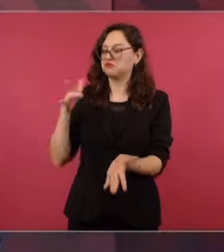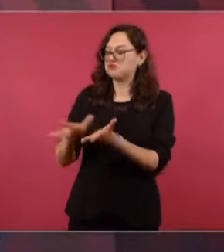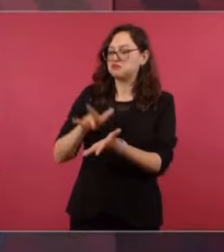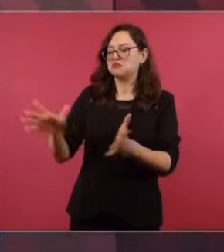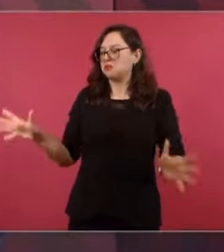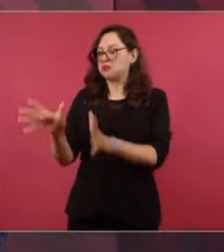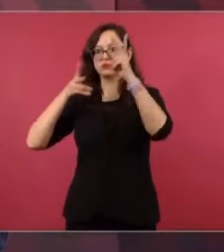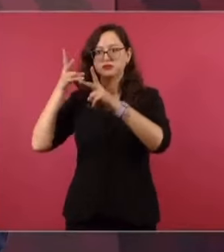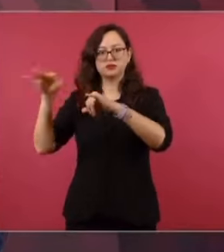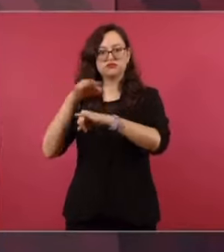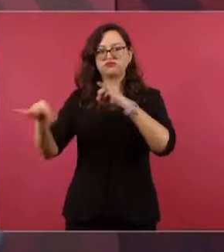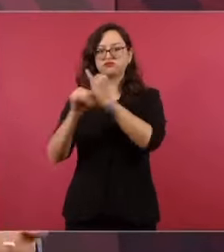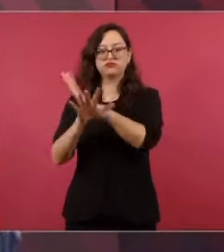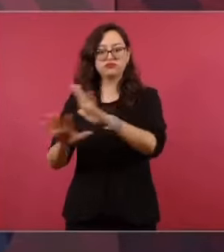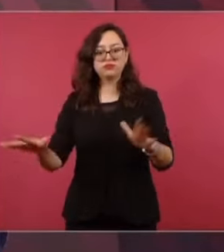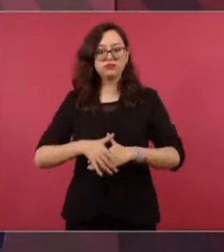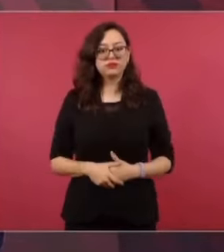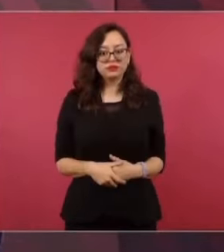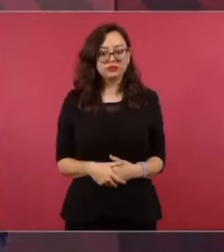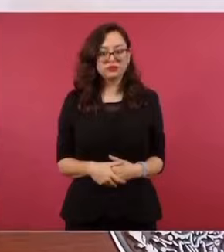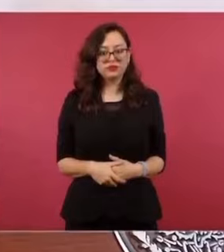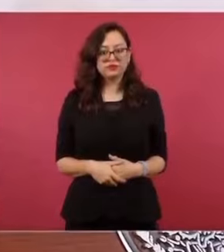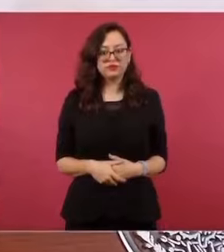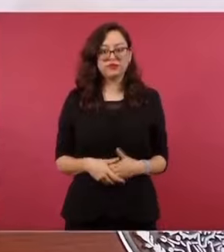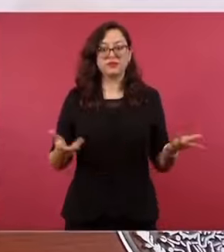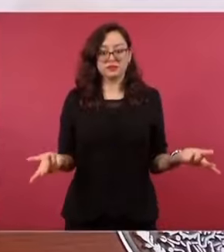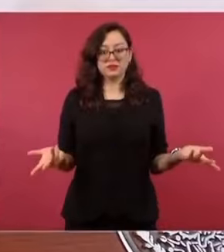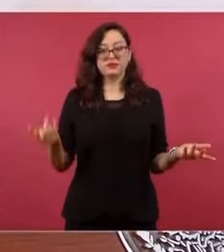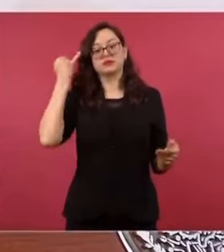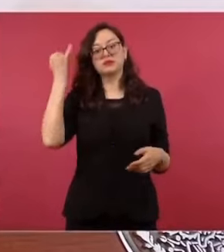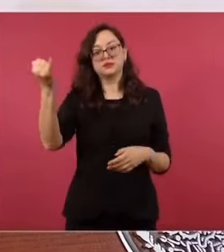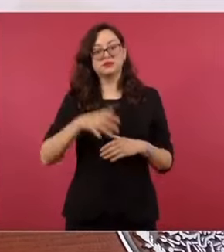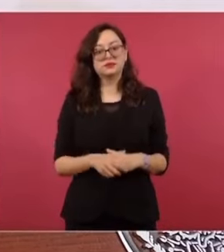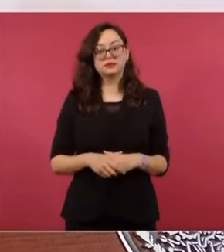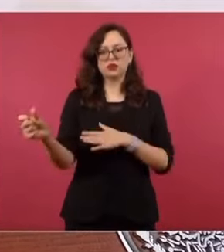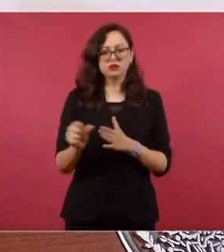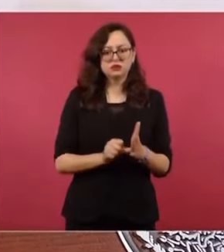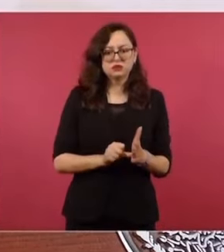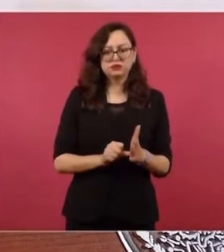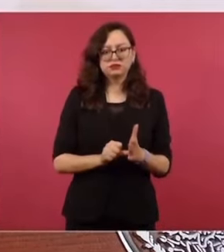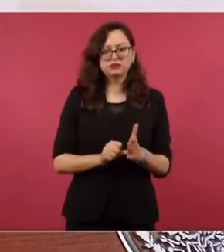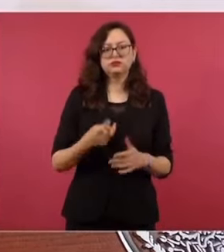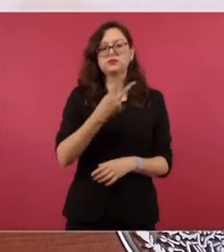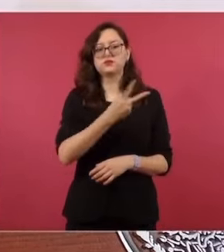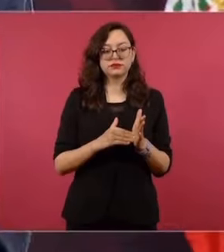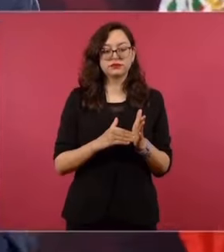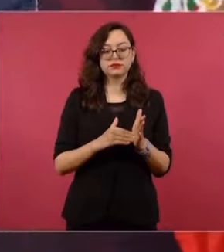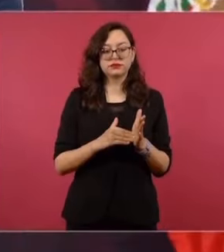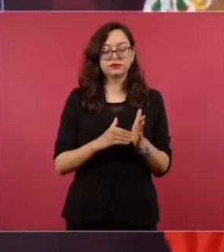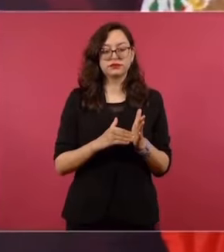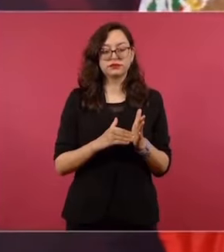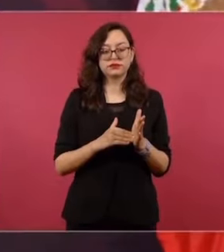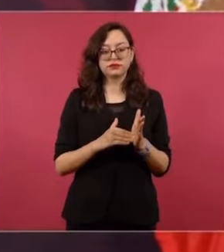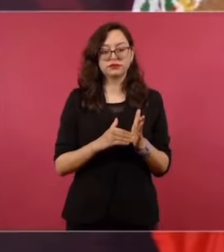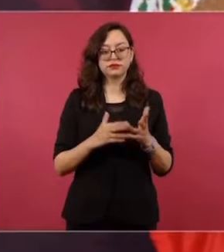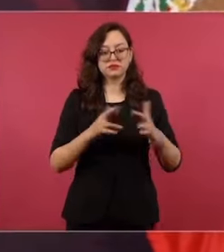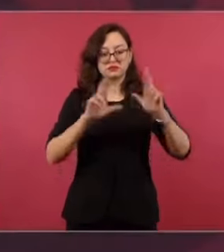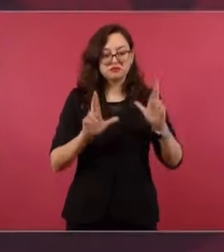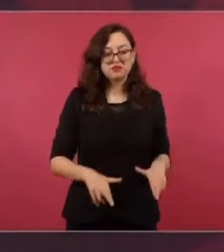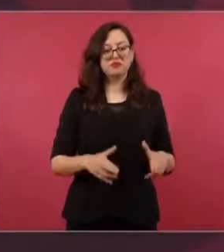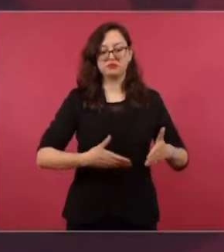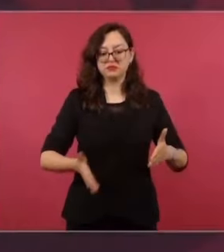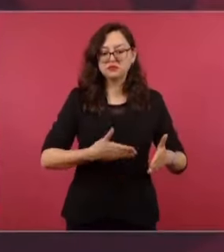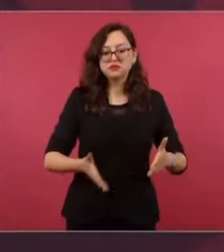un último informe. Imagínense lo que es entregar en tres, cuatro meses, 250 mil paquetes de